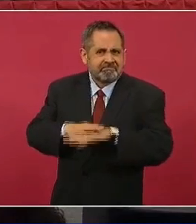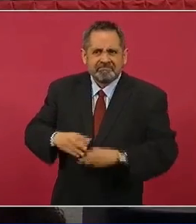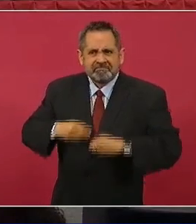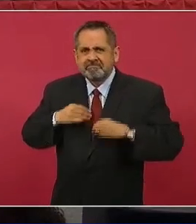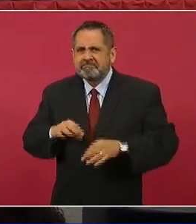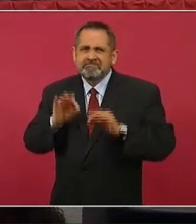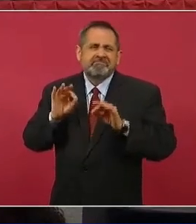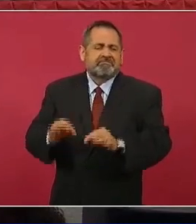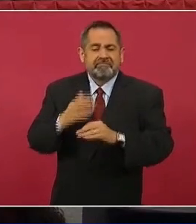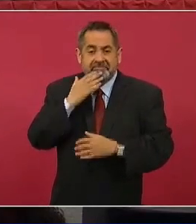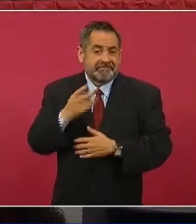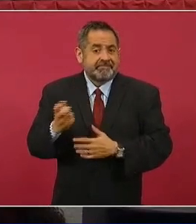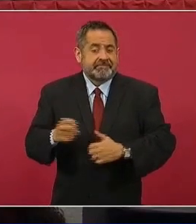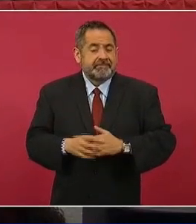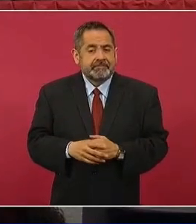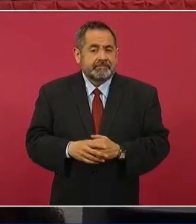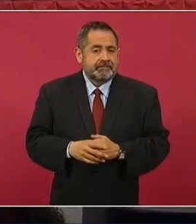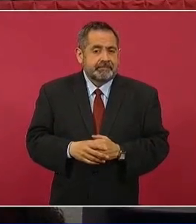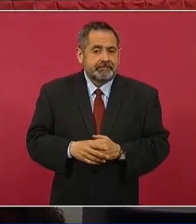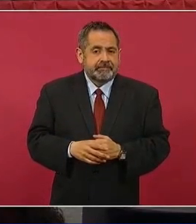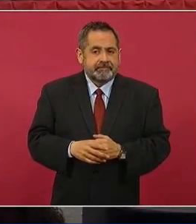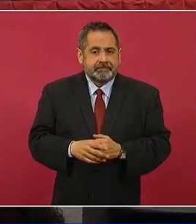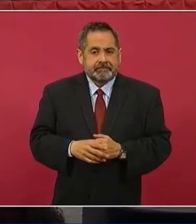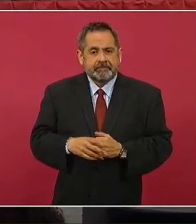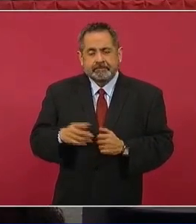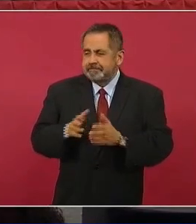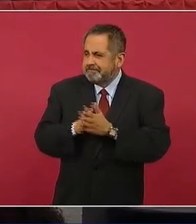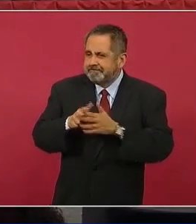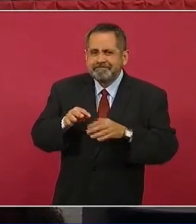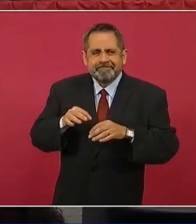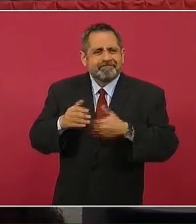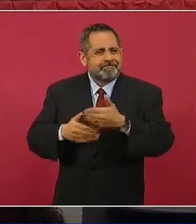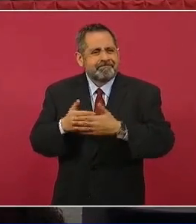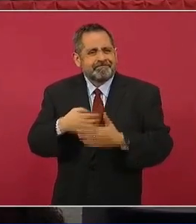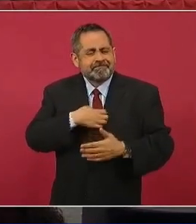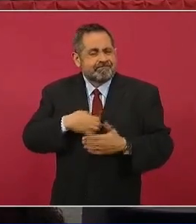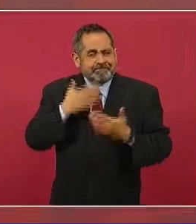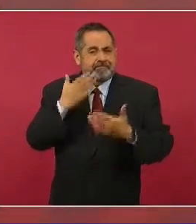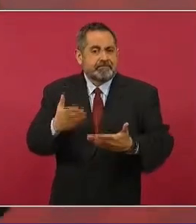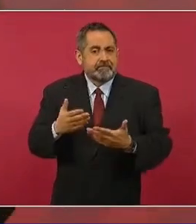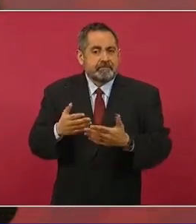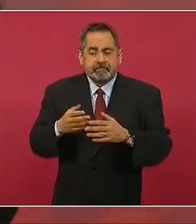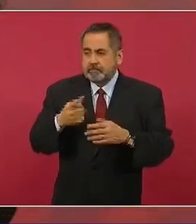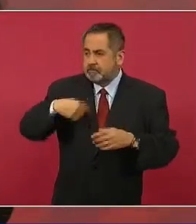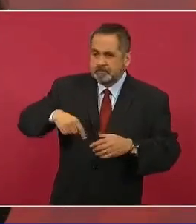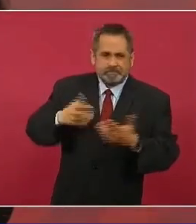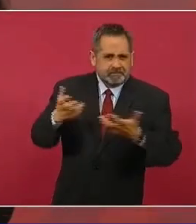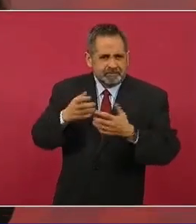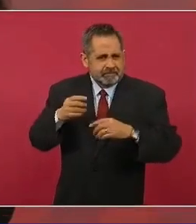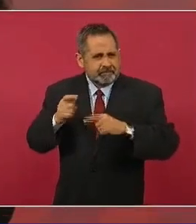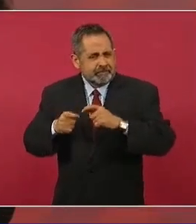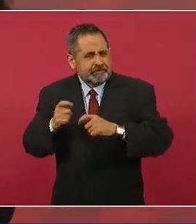entusiasmados con lo que estamos haciendo,